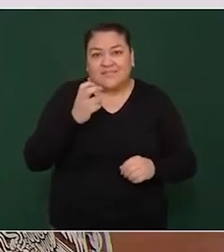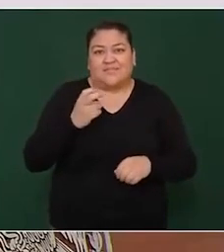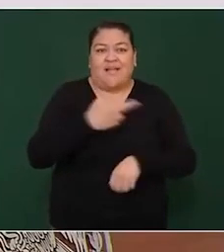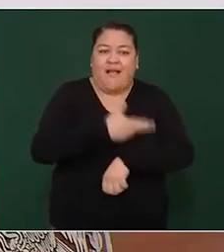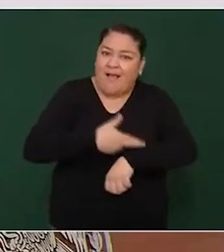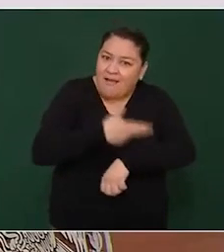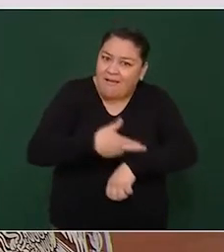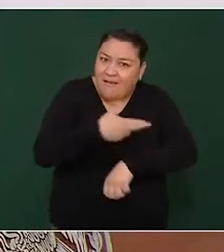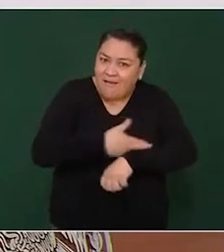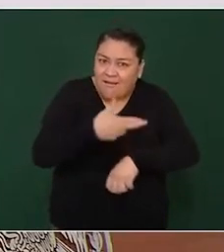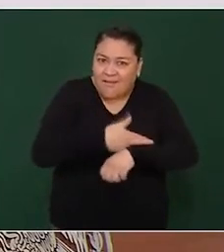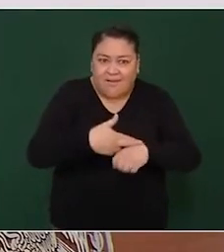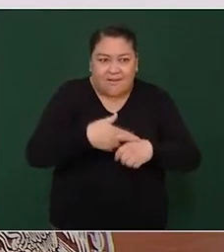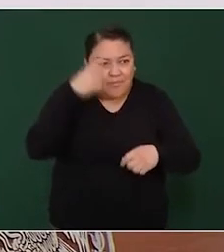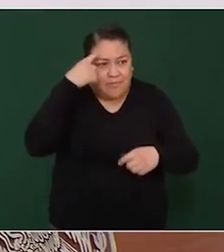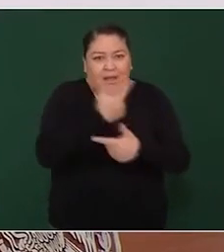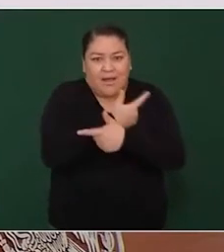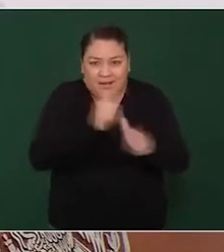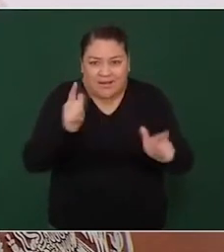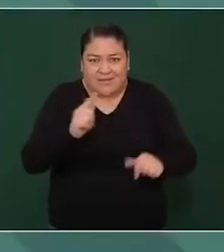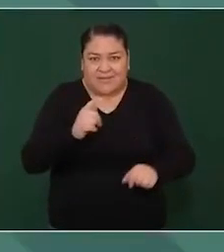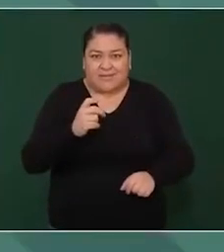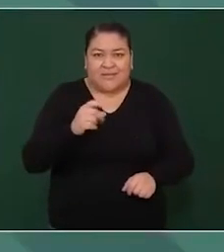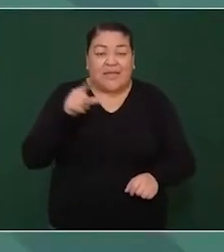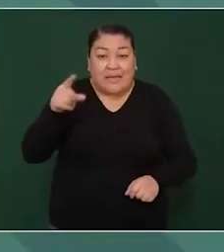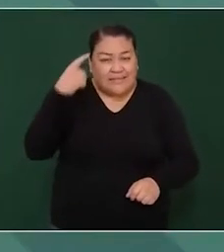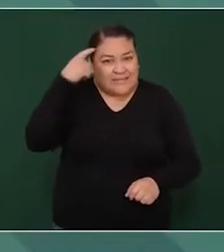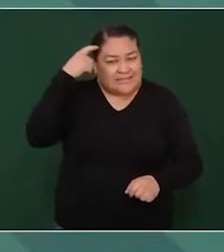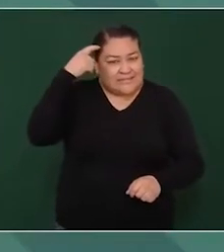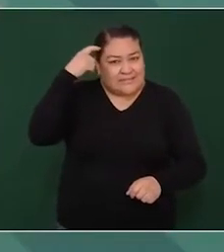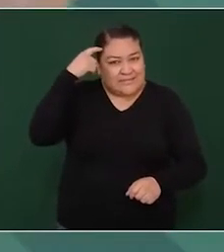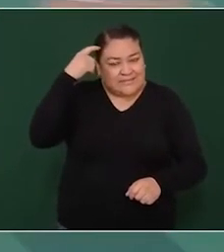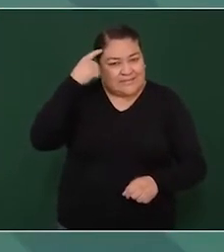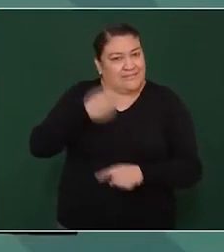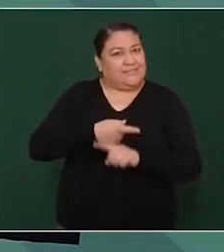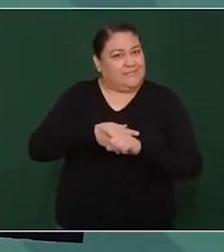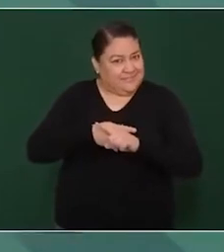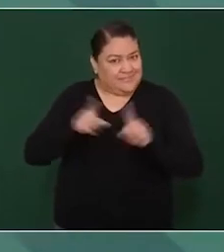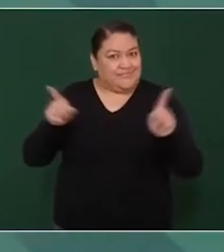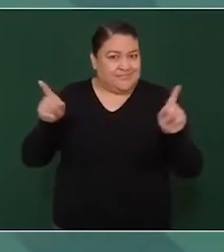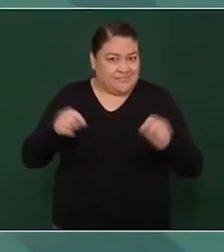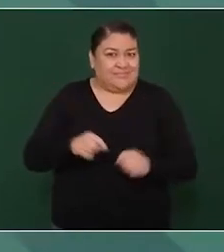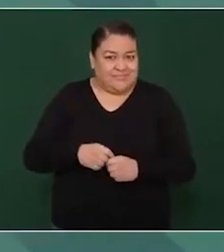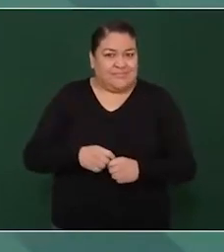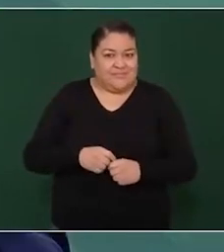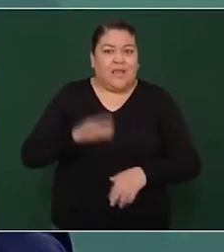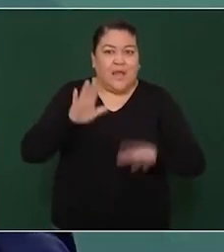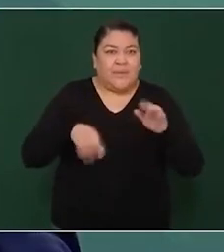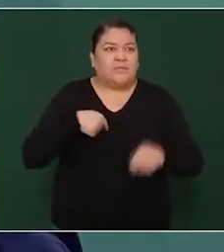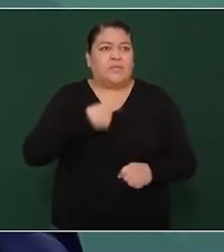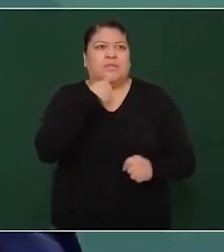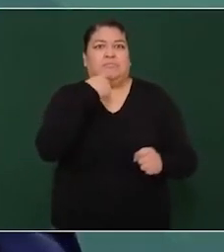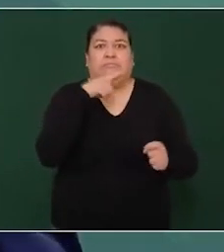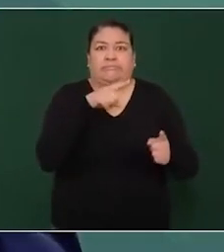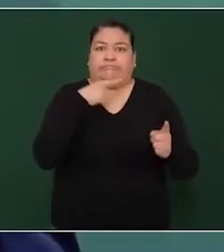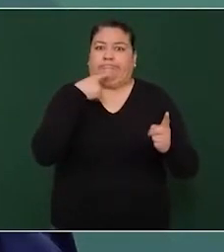Entonces, es algo especial de los abogados, denuncia y denuncia.